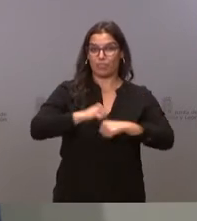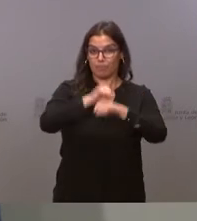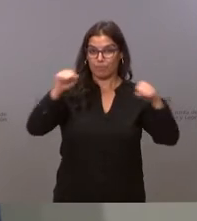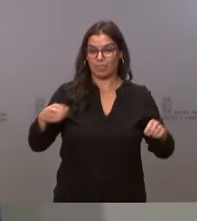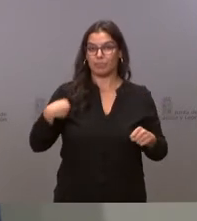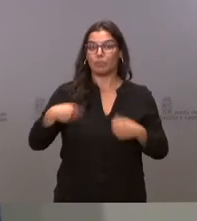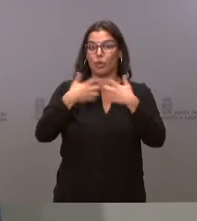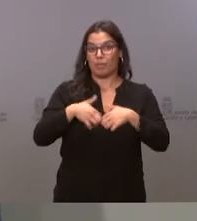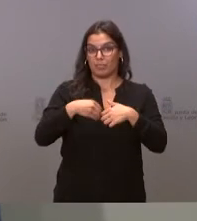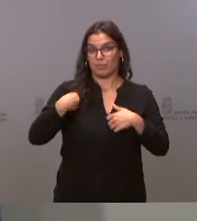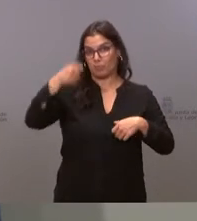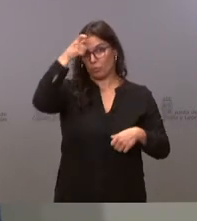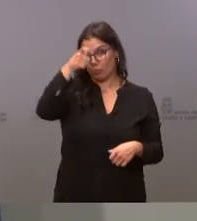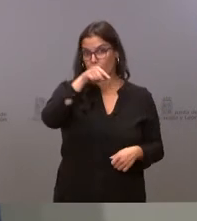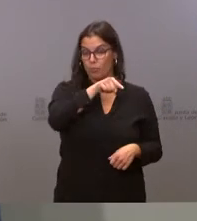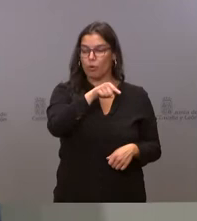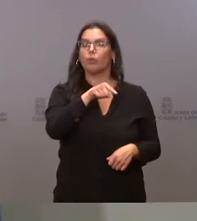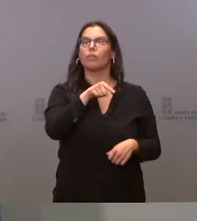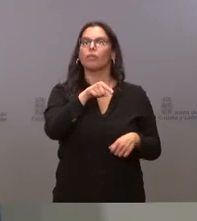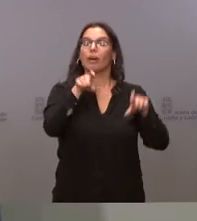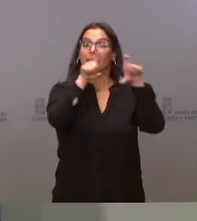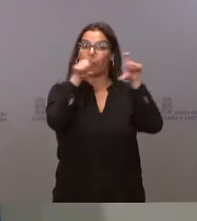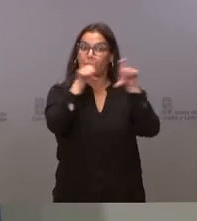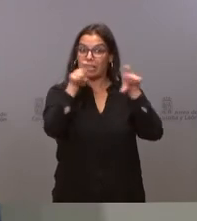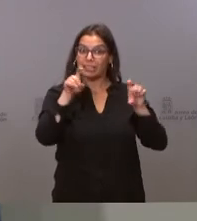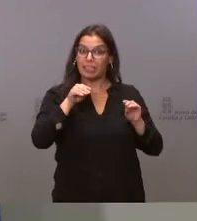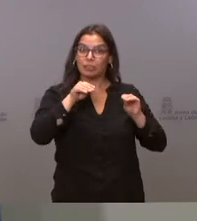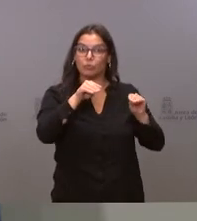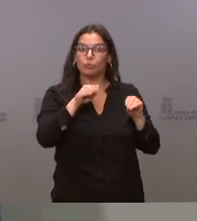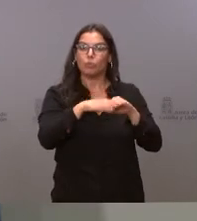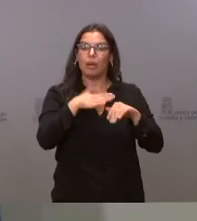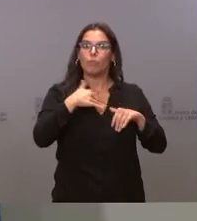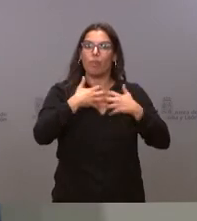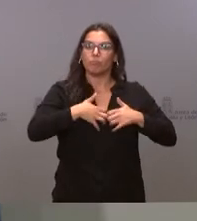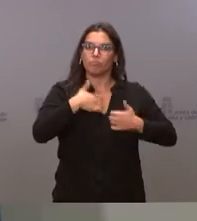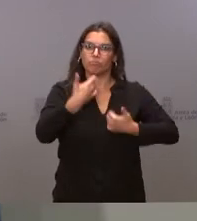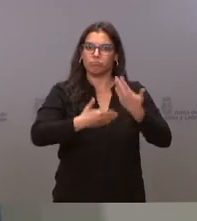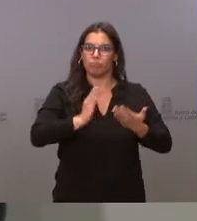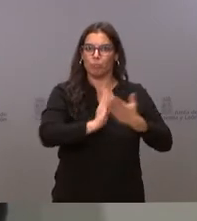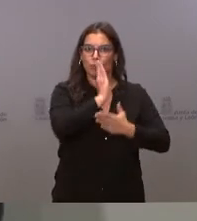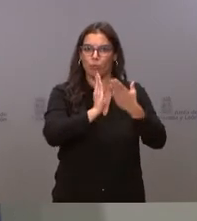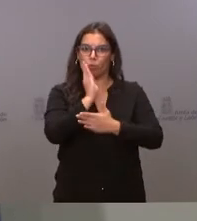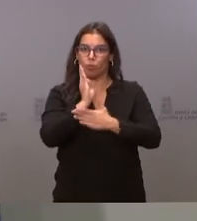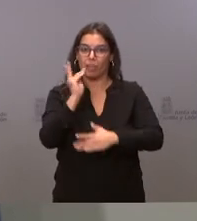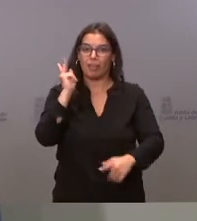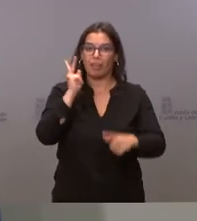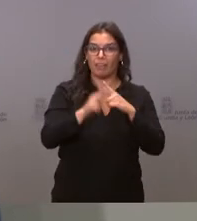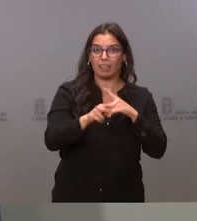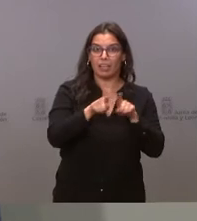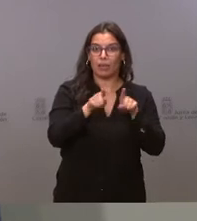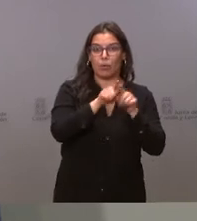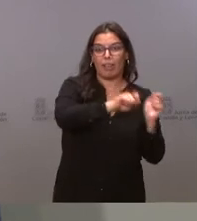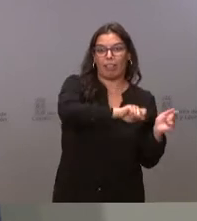de la empresa en esa localidad para garantizar la viabilidad de la producción y evitar la deslocalización y la